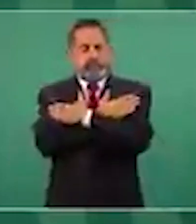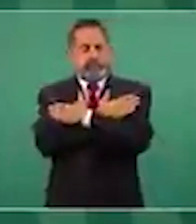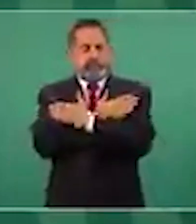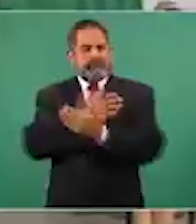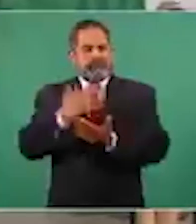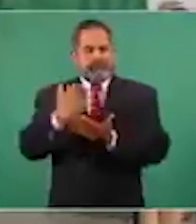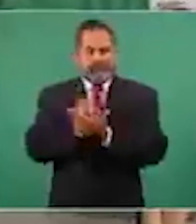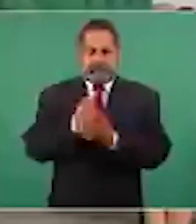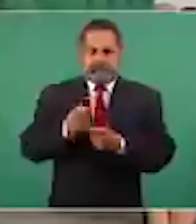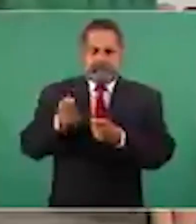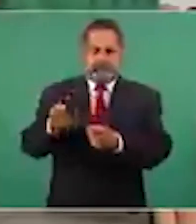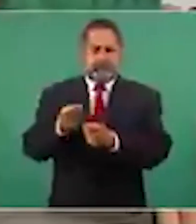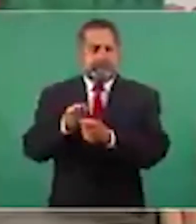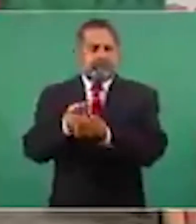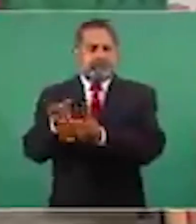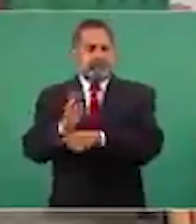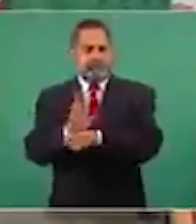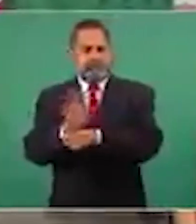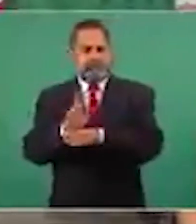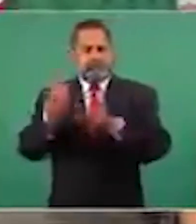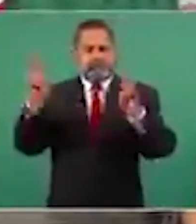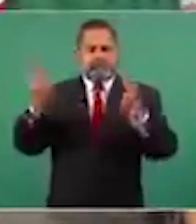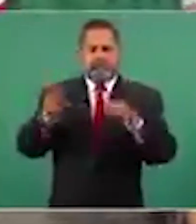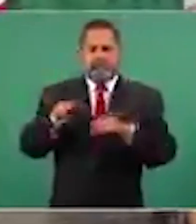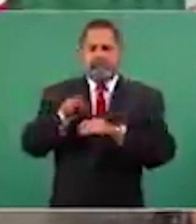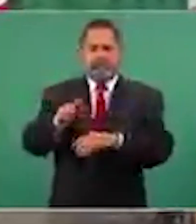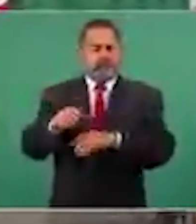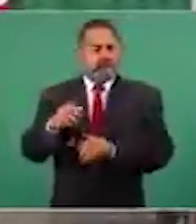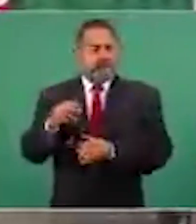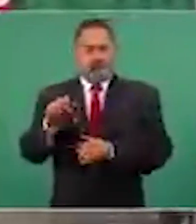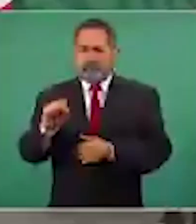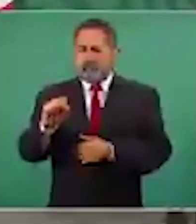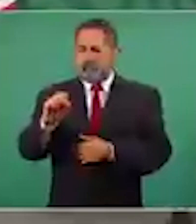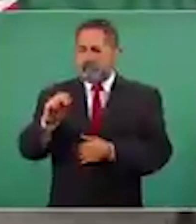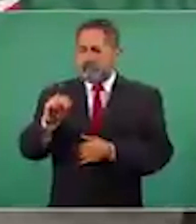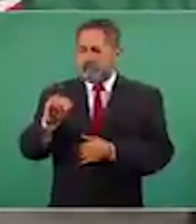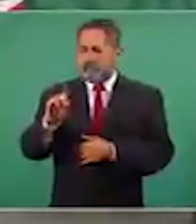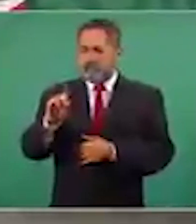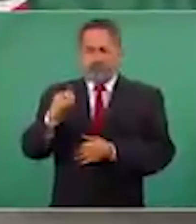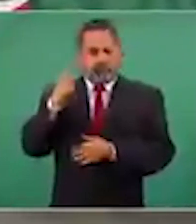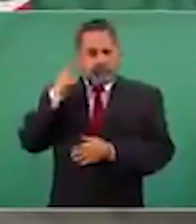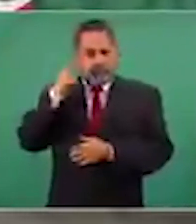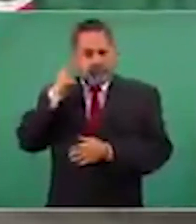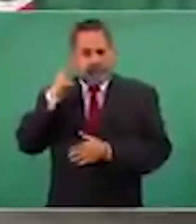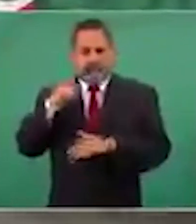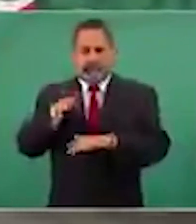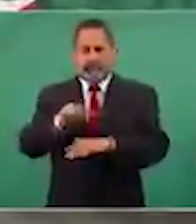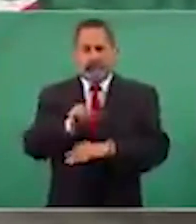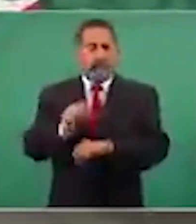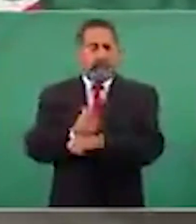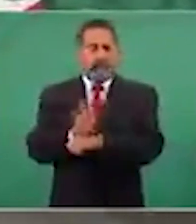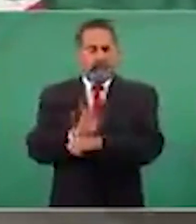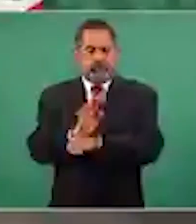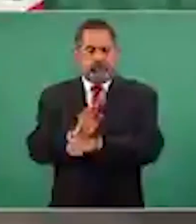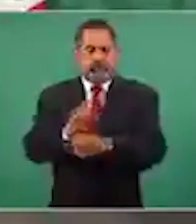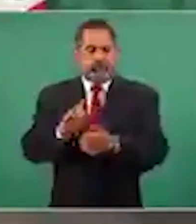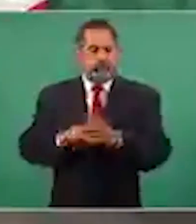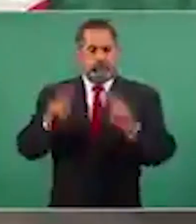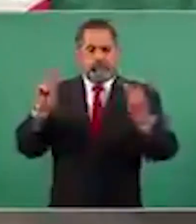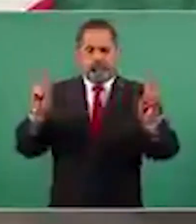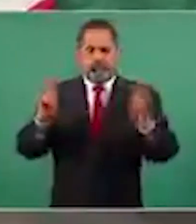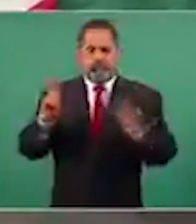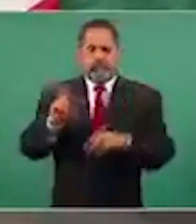matutina de este miércoles en Palacio Nacional, llamó a los ciudadanos de Guerrero y Michacán a no desanimarse y seguir luchando por la